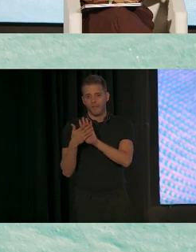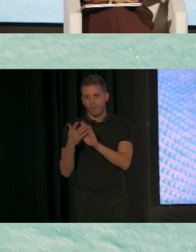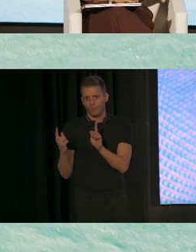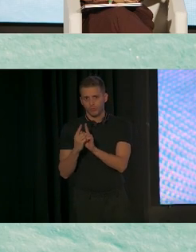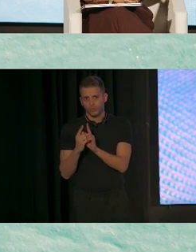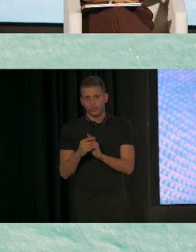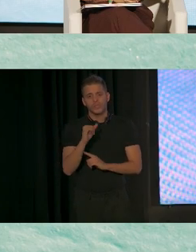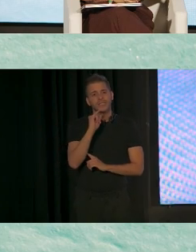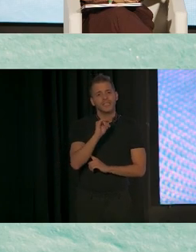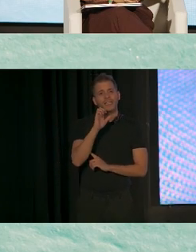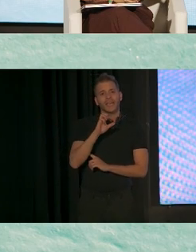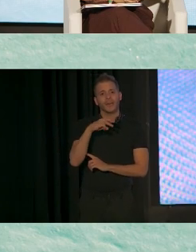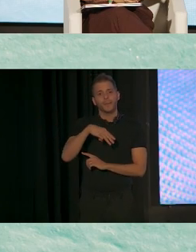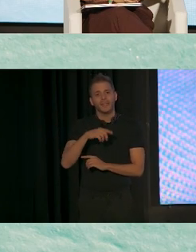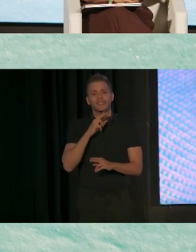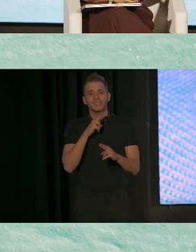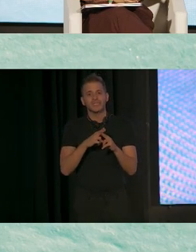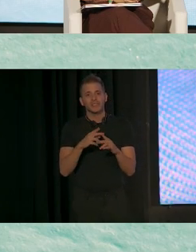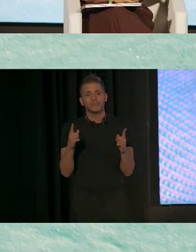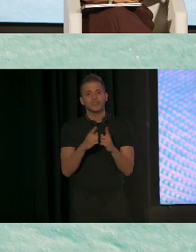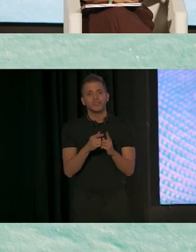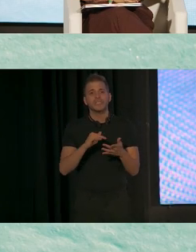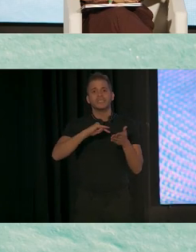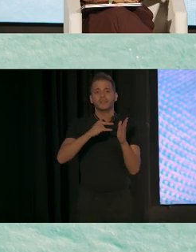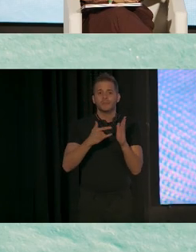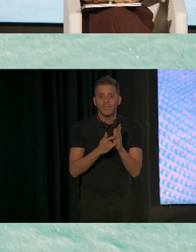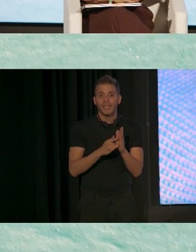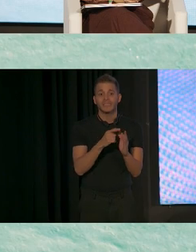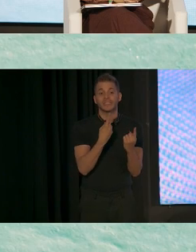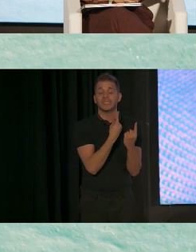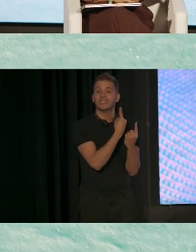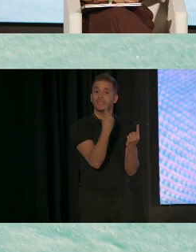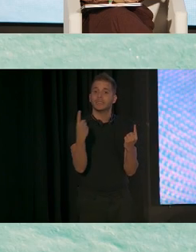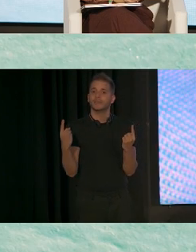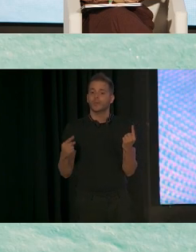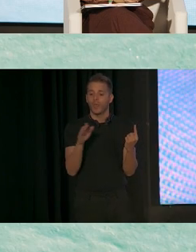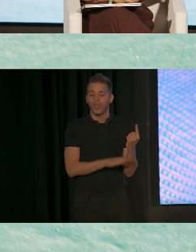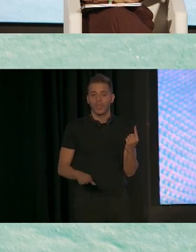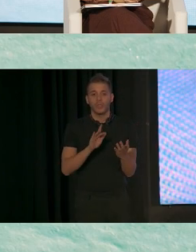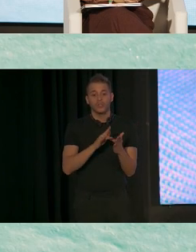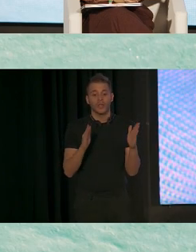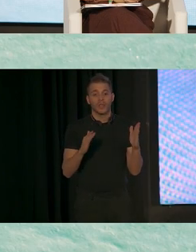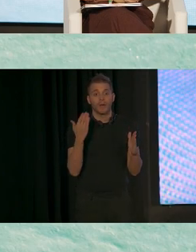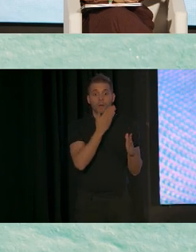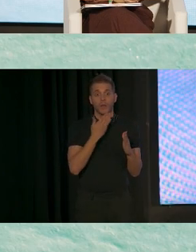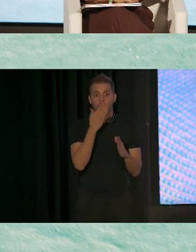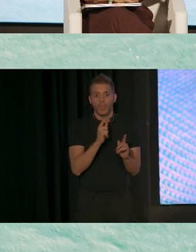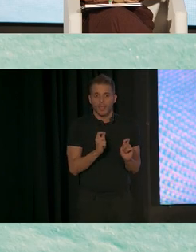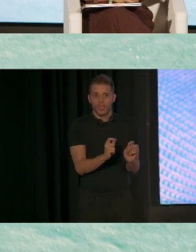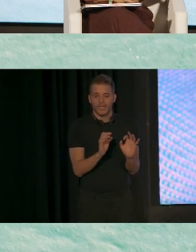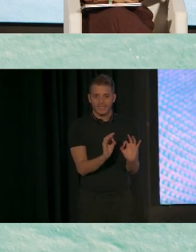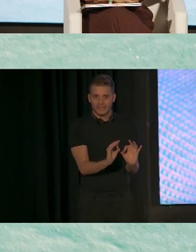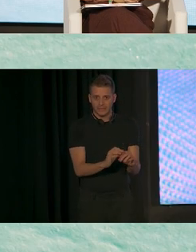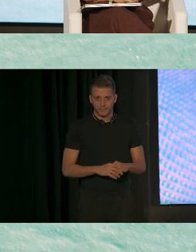IEP, por sus siglas en inglés, es el plan individualizado de un niño cuando entra a los años escolar. También